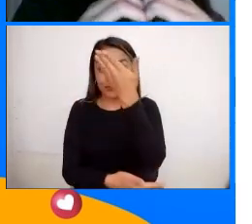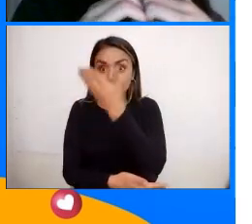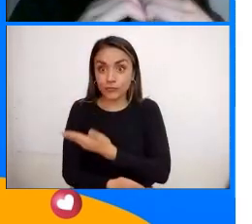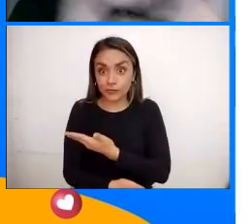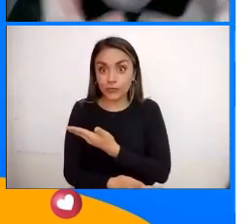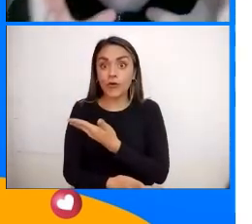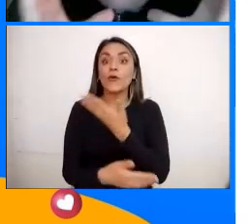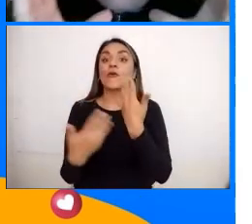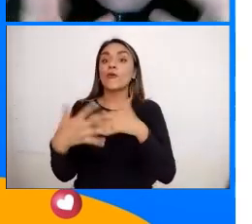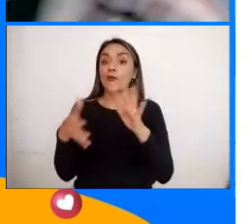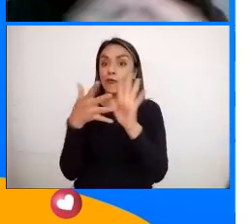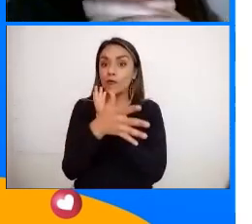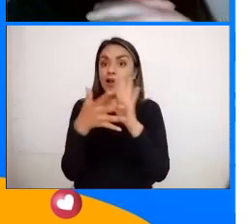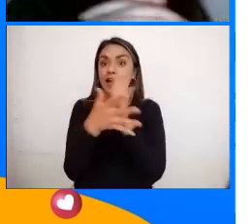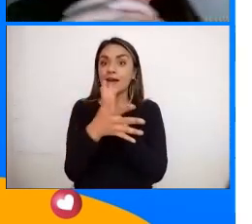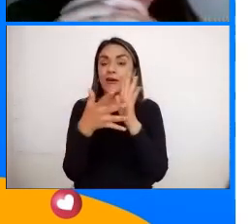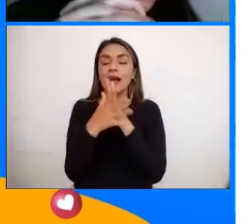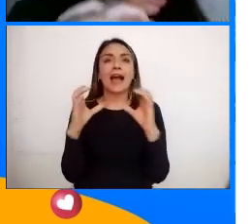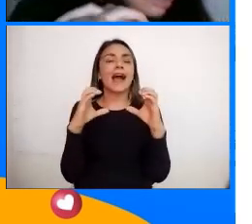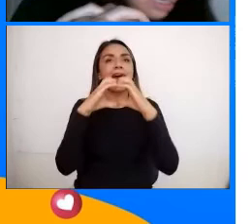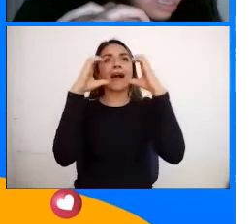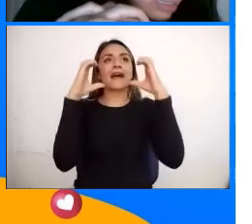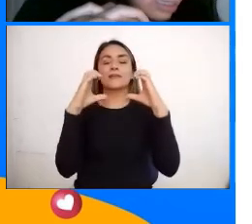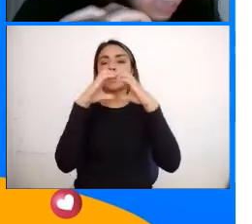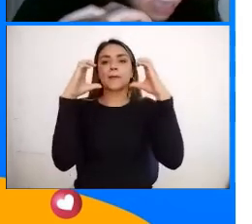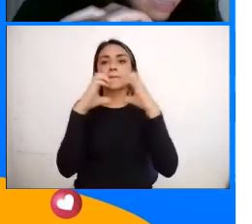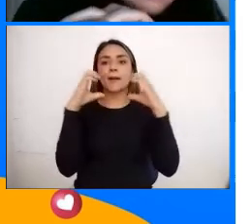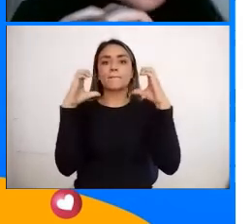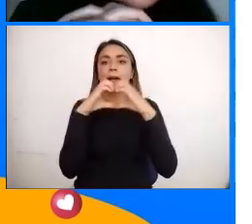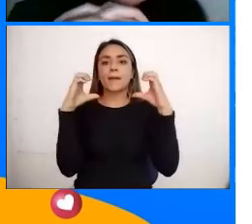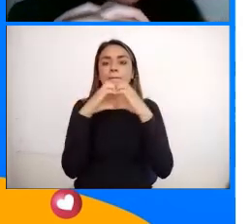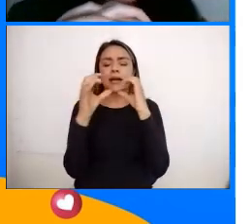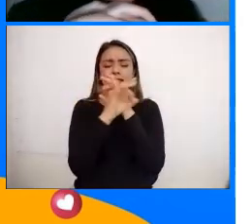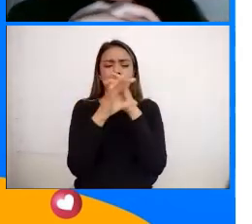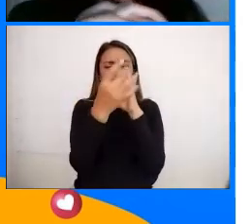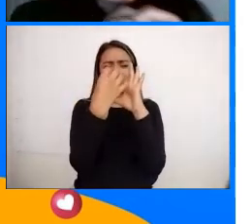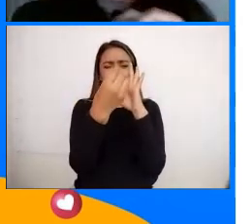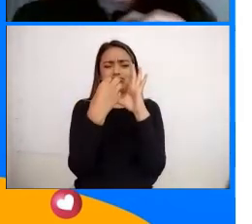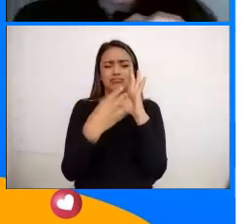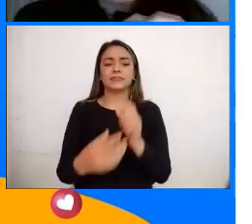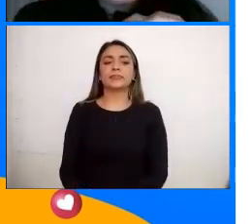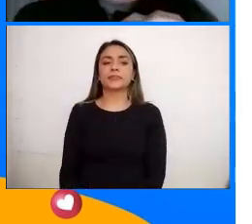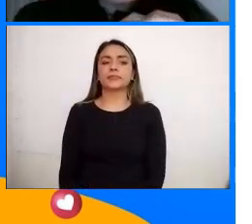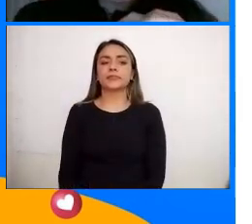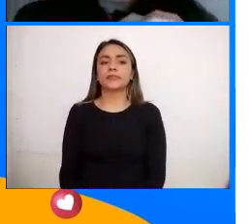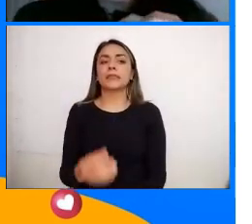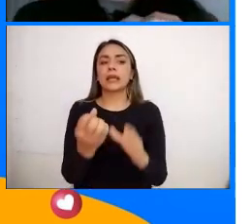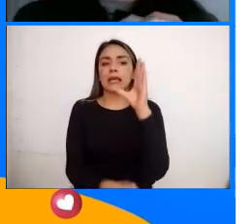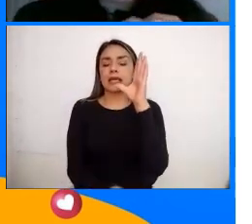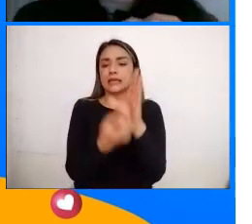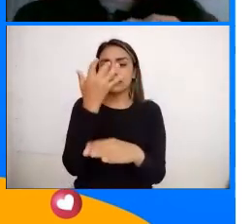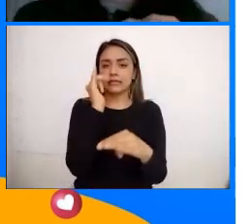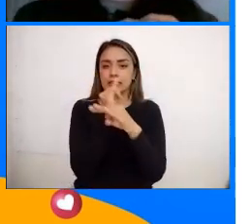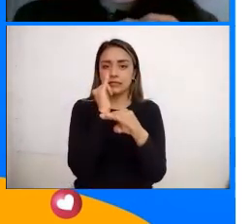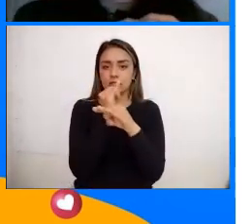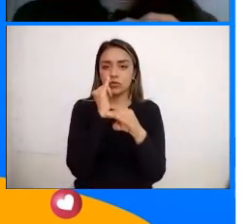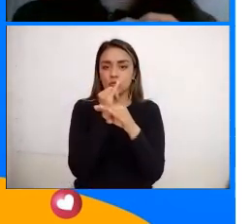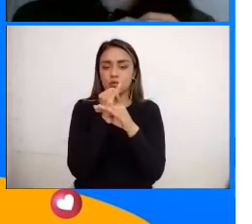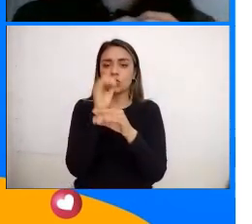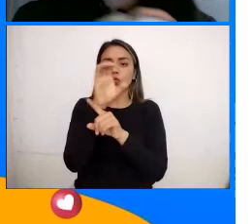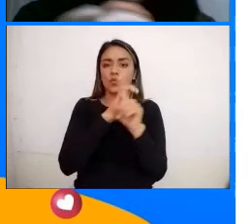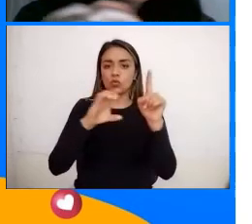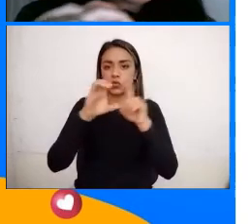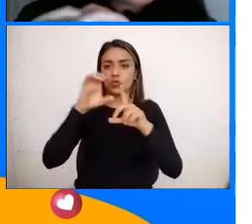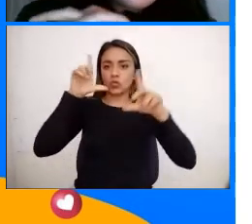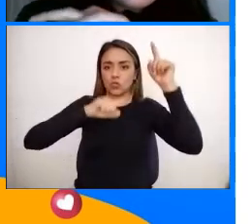como para ponerle Corazones Y explotar de corazones Allí ese chat Creación del Instituto De Cultura Y